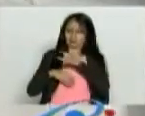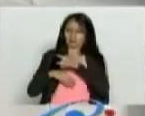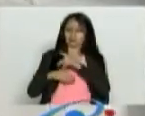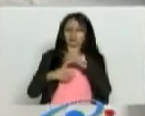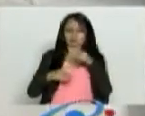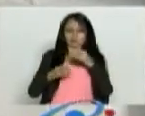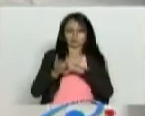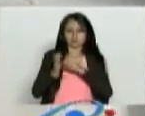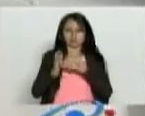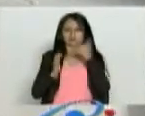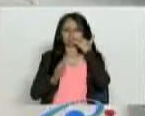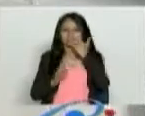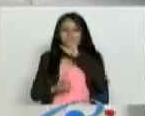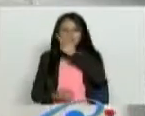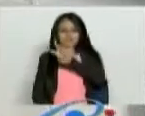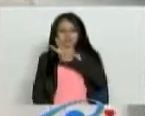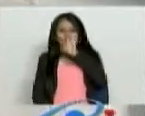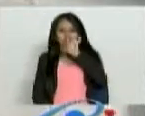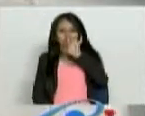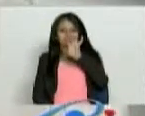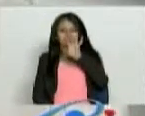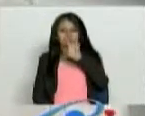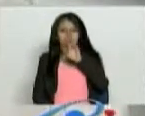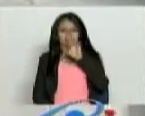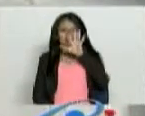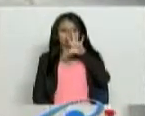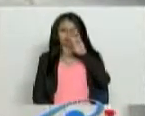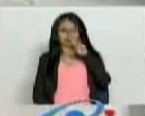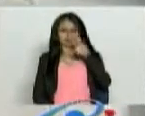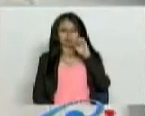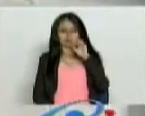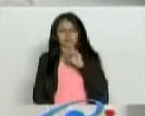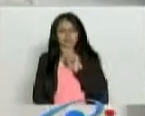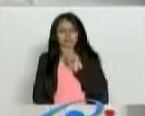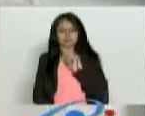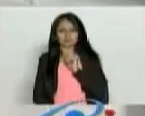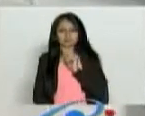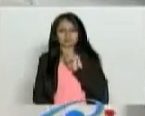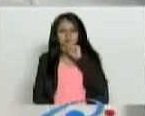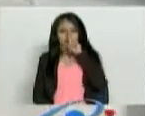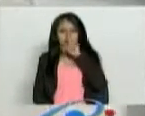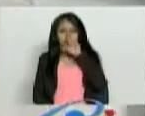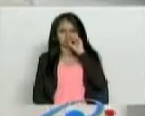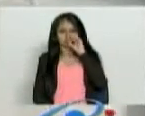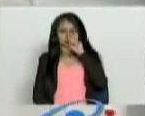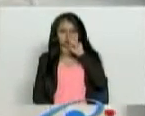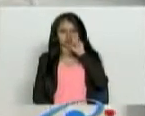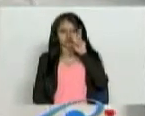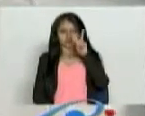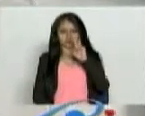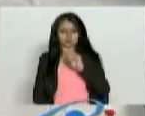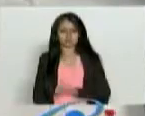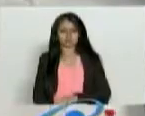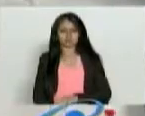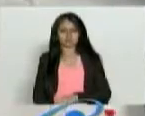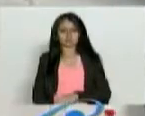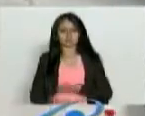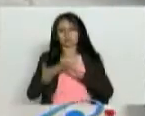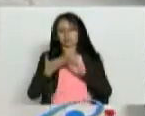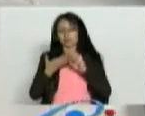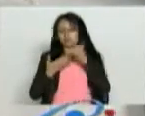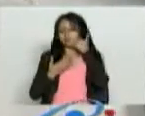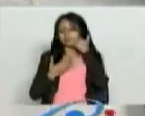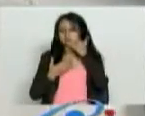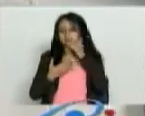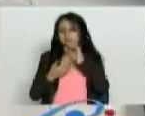este teléfono. Es el 315-530-672. Él me perdonará, estoy dando el